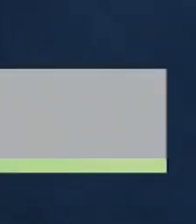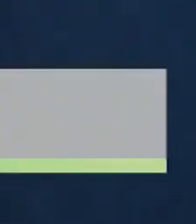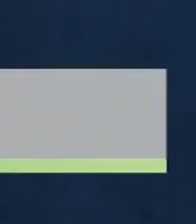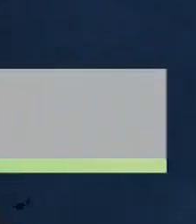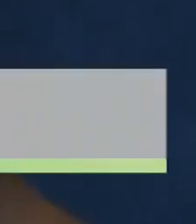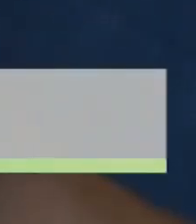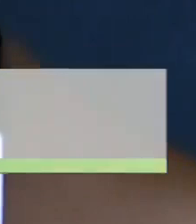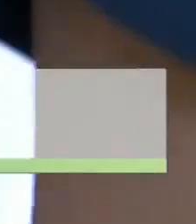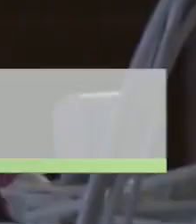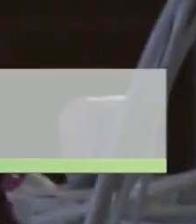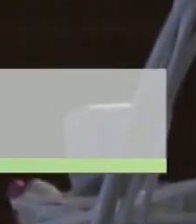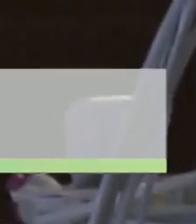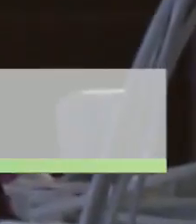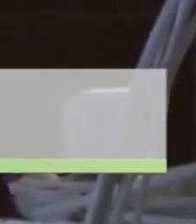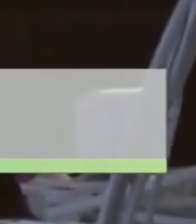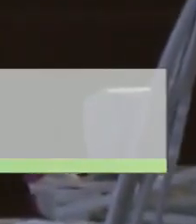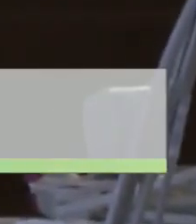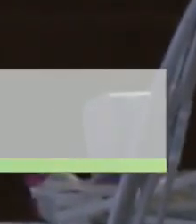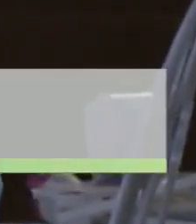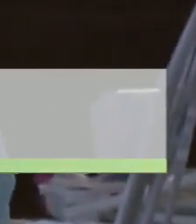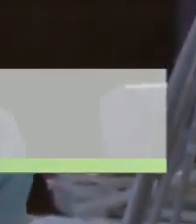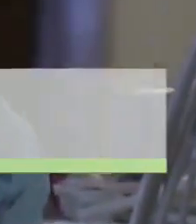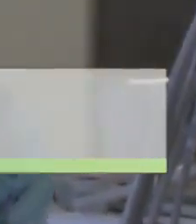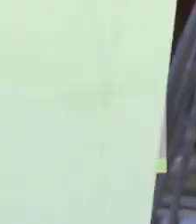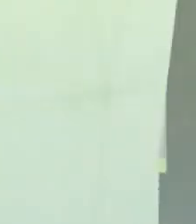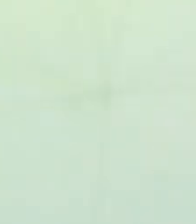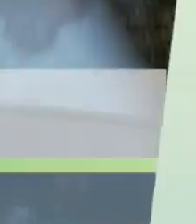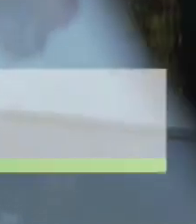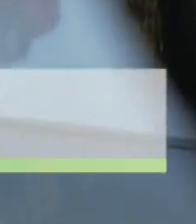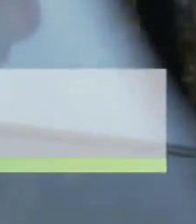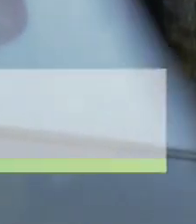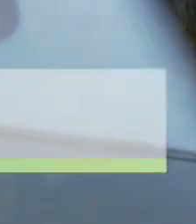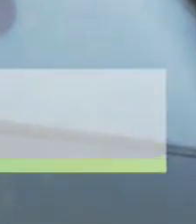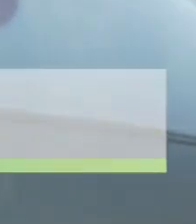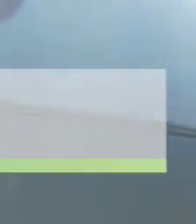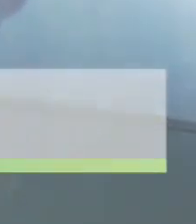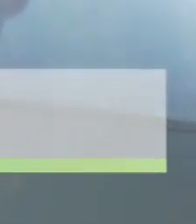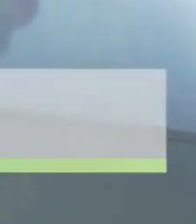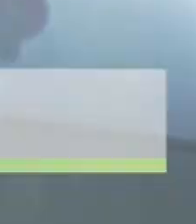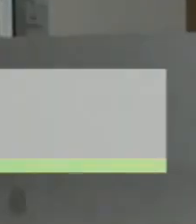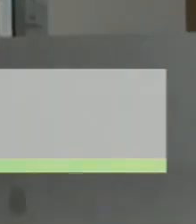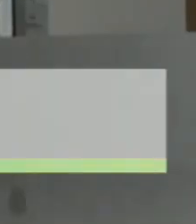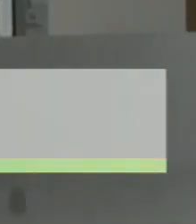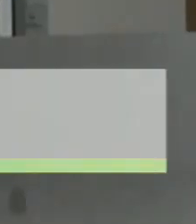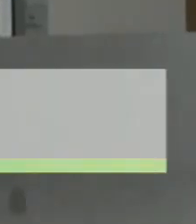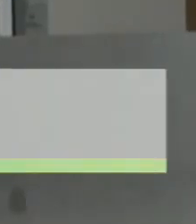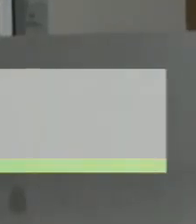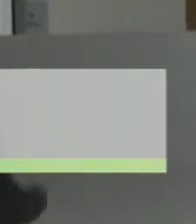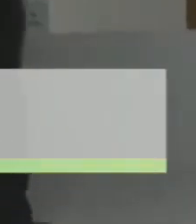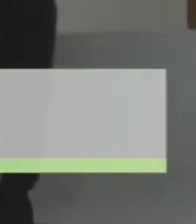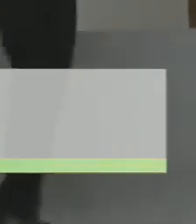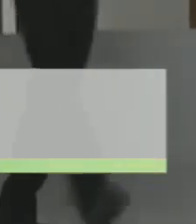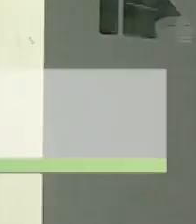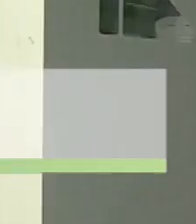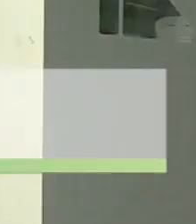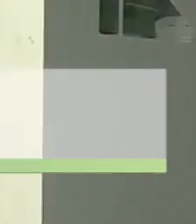niños y niñas, están en lista de espera para trasplante de órganos en Uruguay. Fiscalía de Delitos Sexuales investigó una denuncia de violación realizada